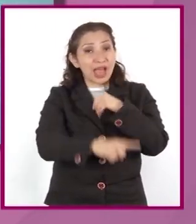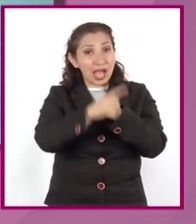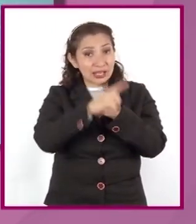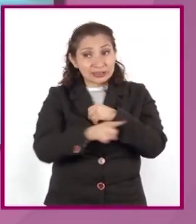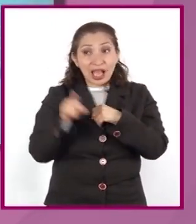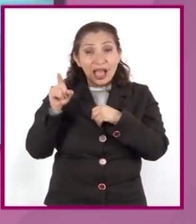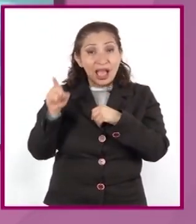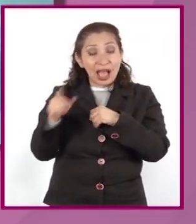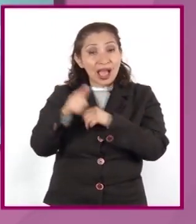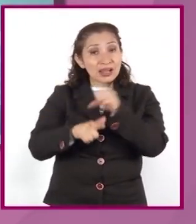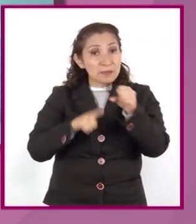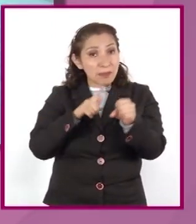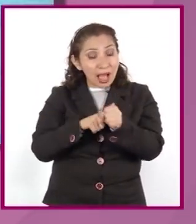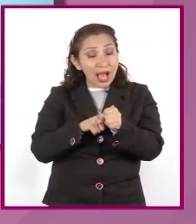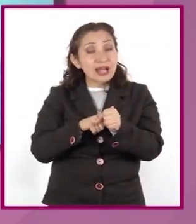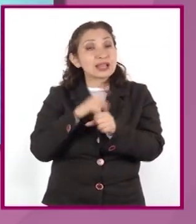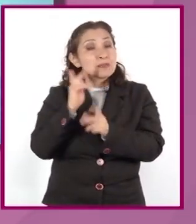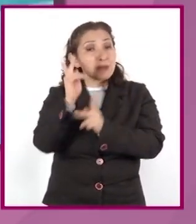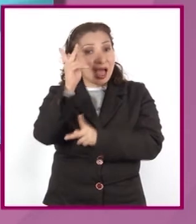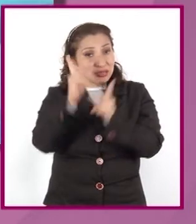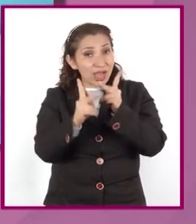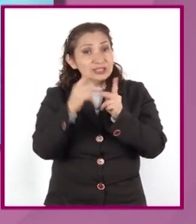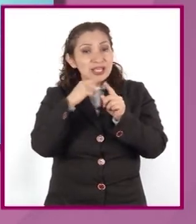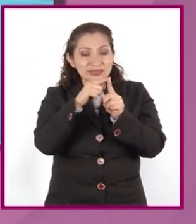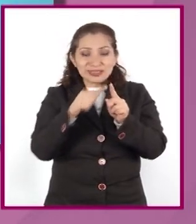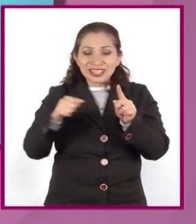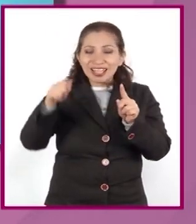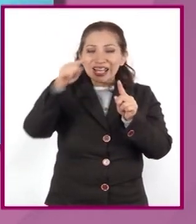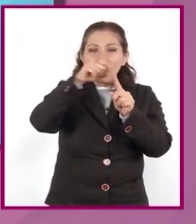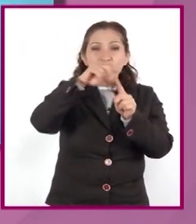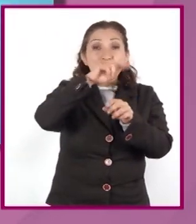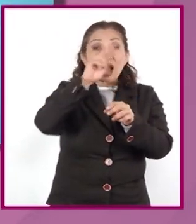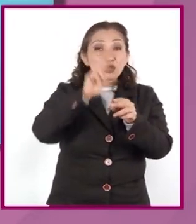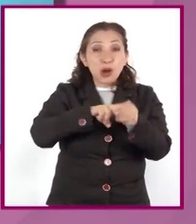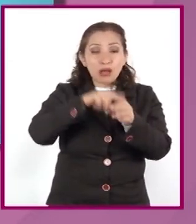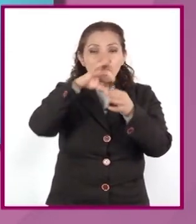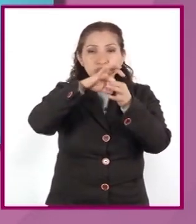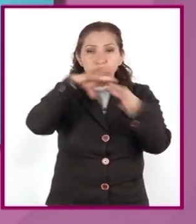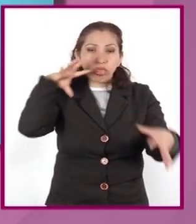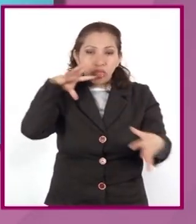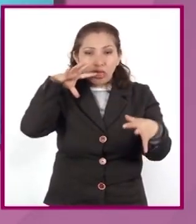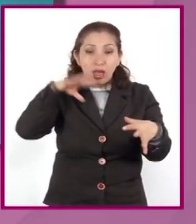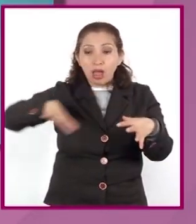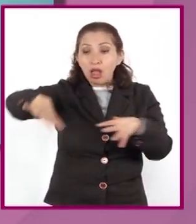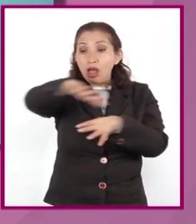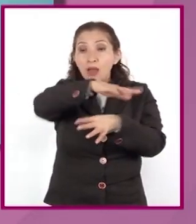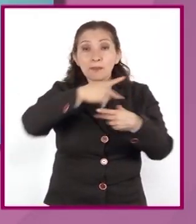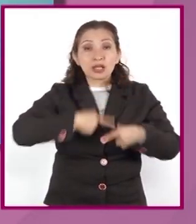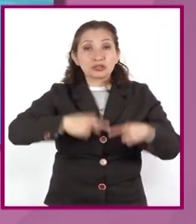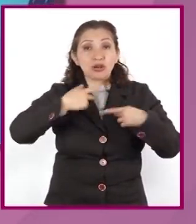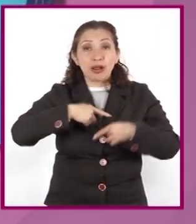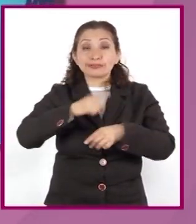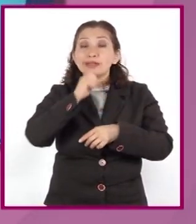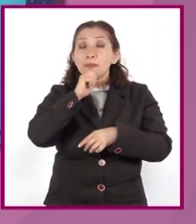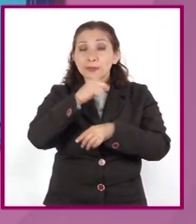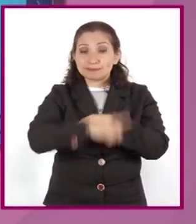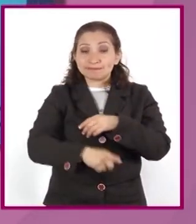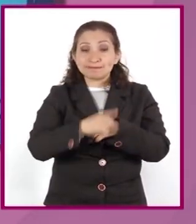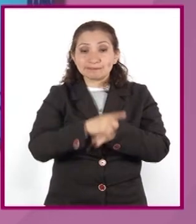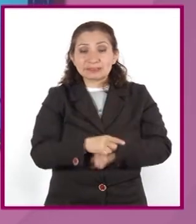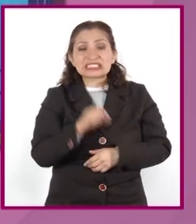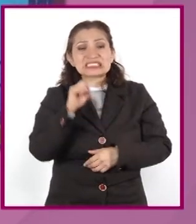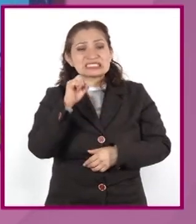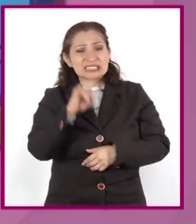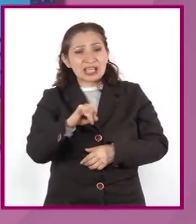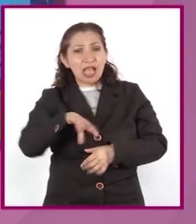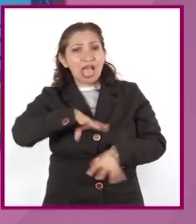especies y a los ciclos naturales impactando poblaciones humanas enteras. Además de producir